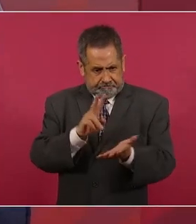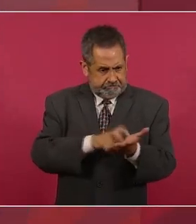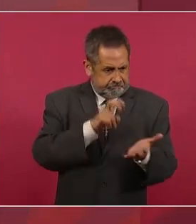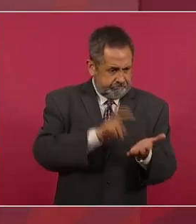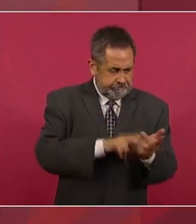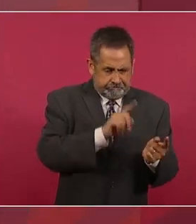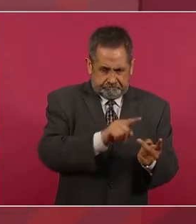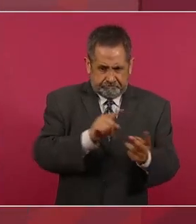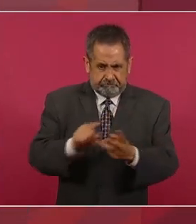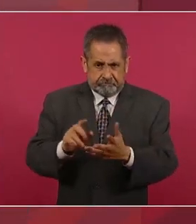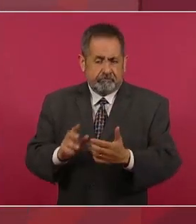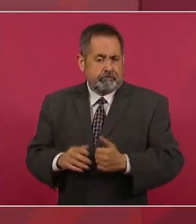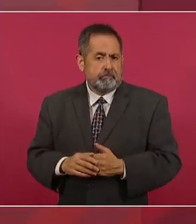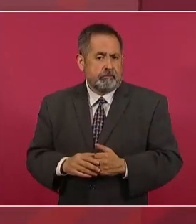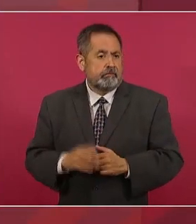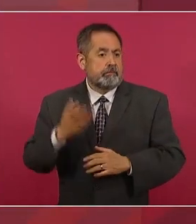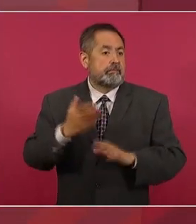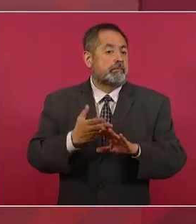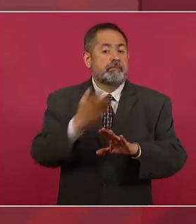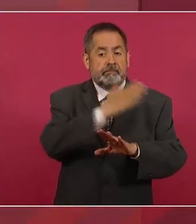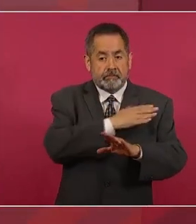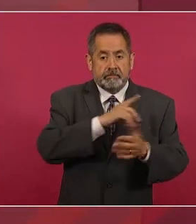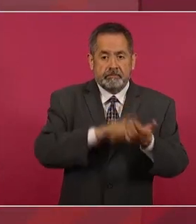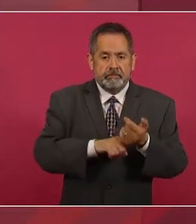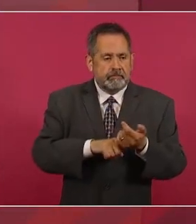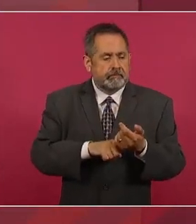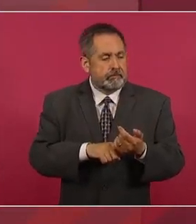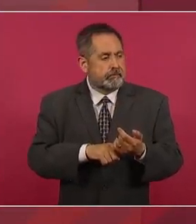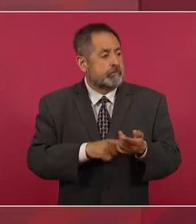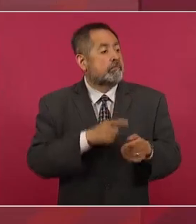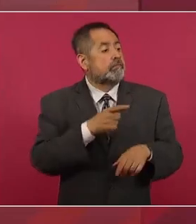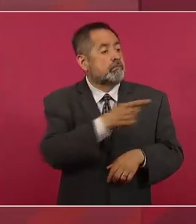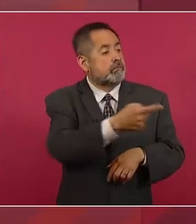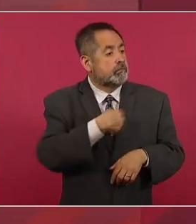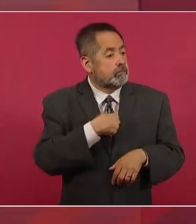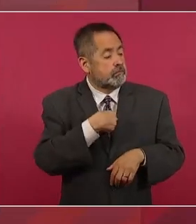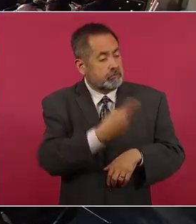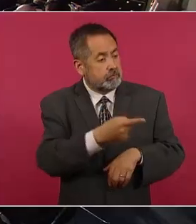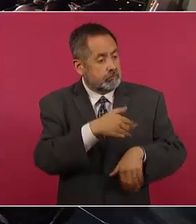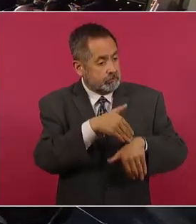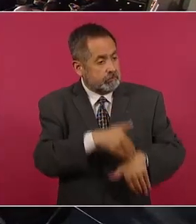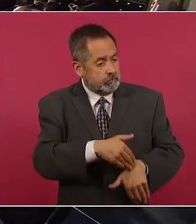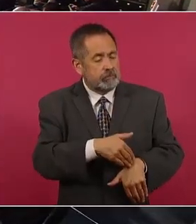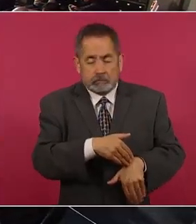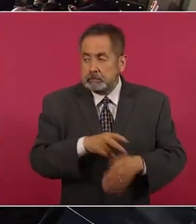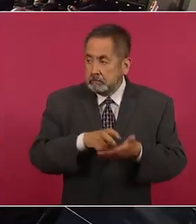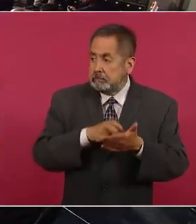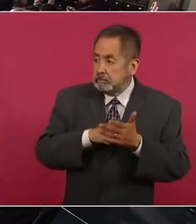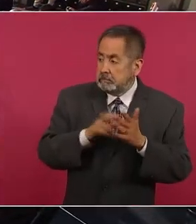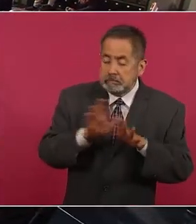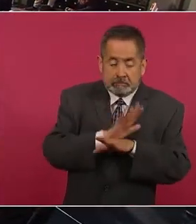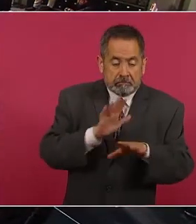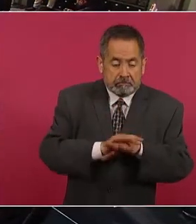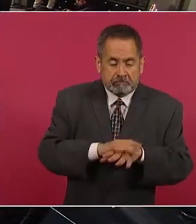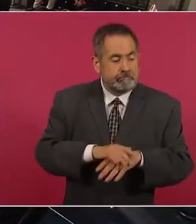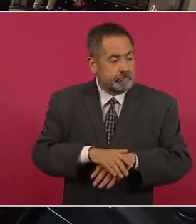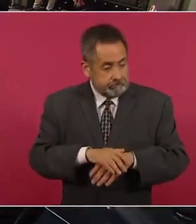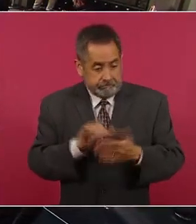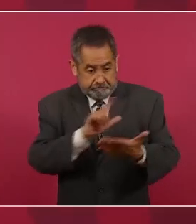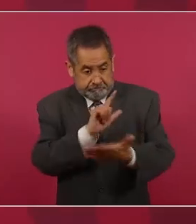llevaban ese propósito, ajustaron el marco legal para poder saquear.